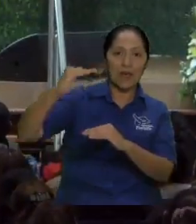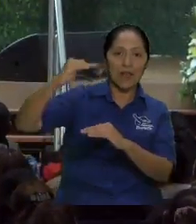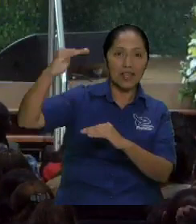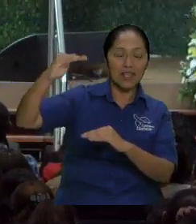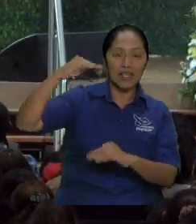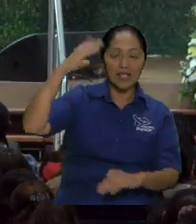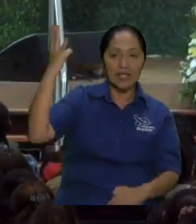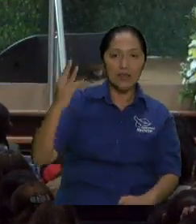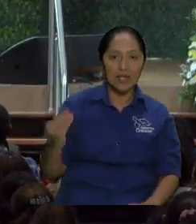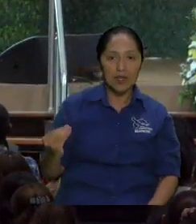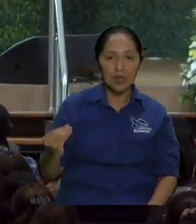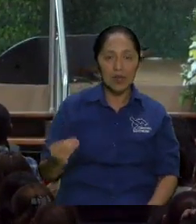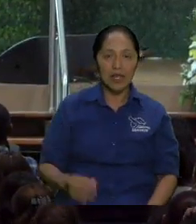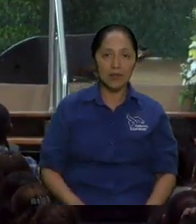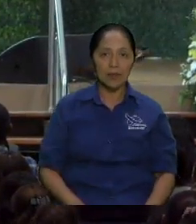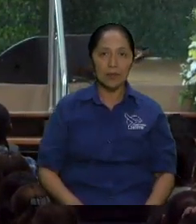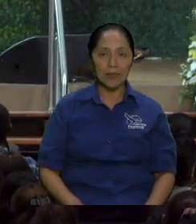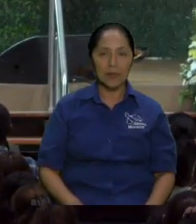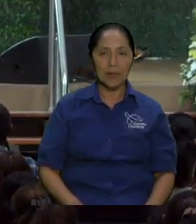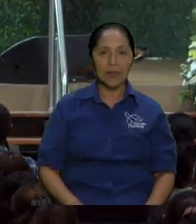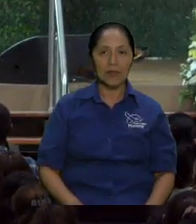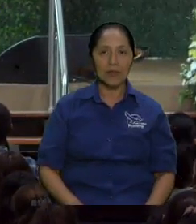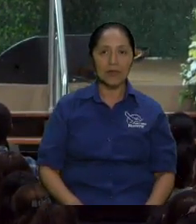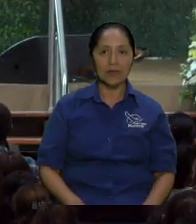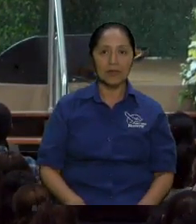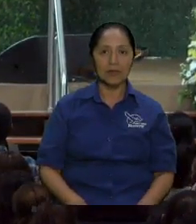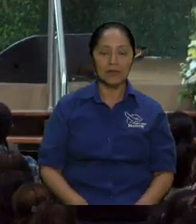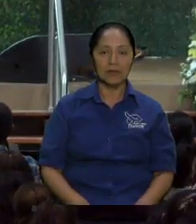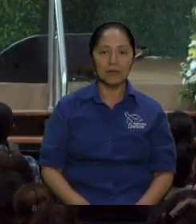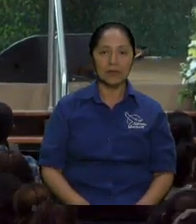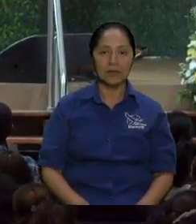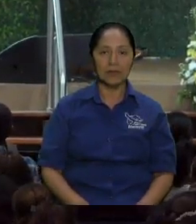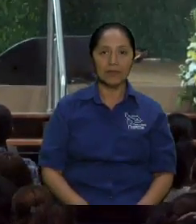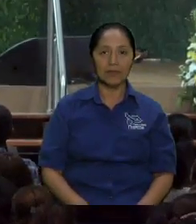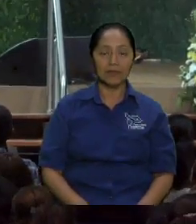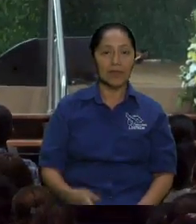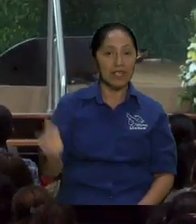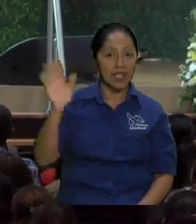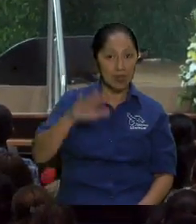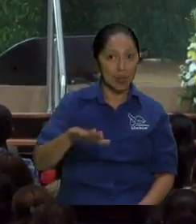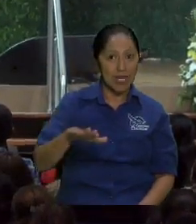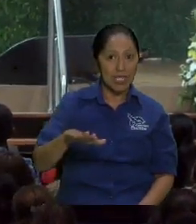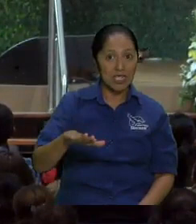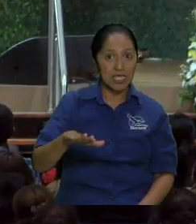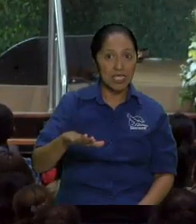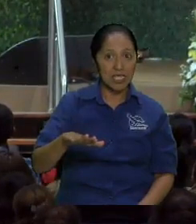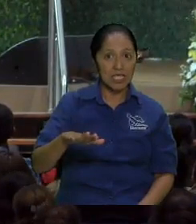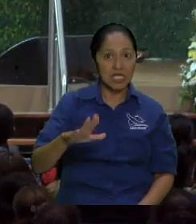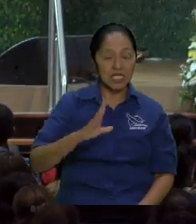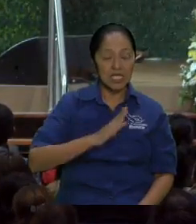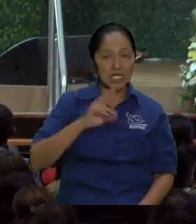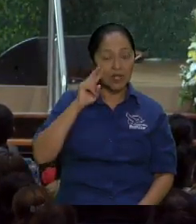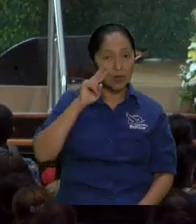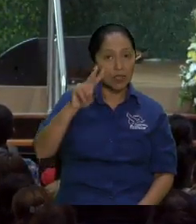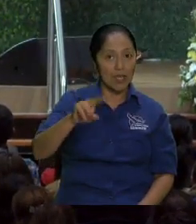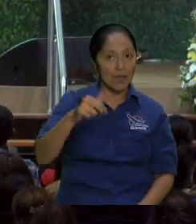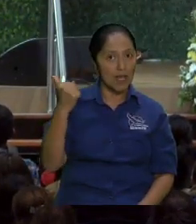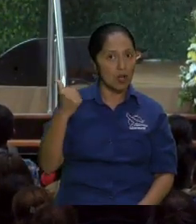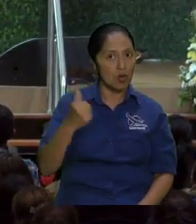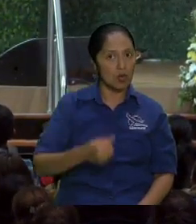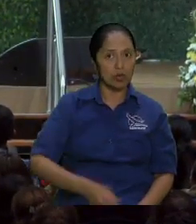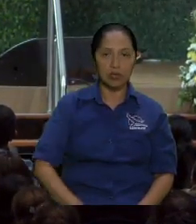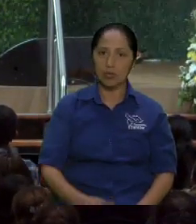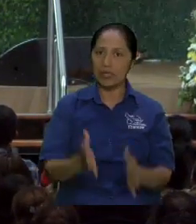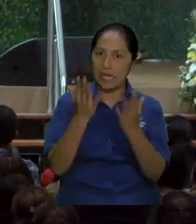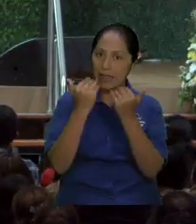ah bueno después viene el pescado asado pero bueno déjamelo ahí porque después hermano tenemos que ver todos los alimentos hay un montón de